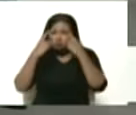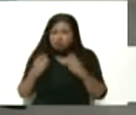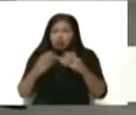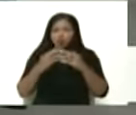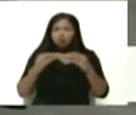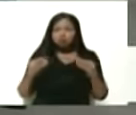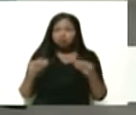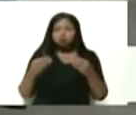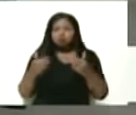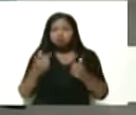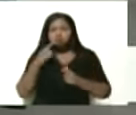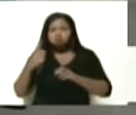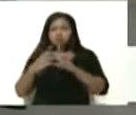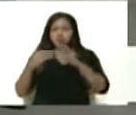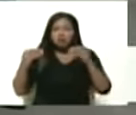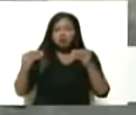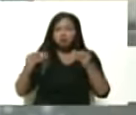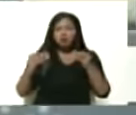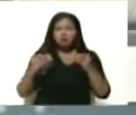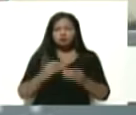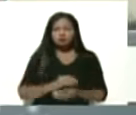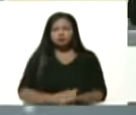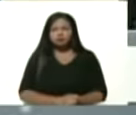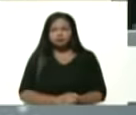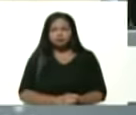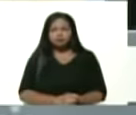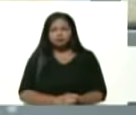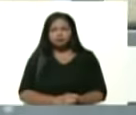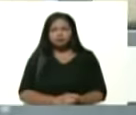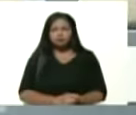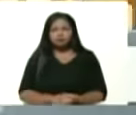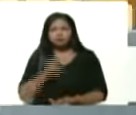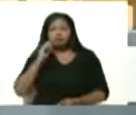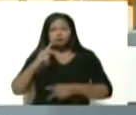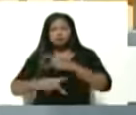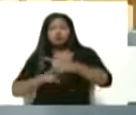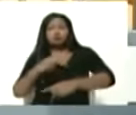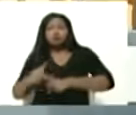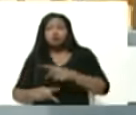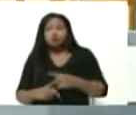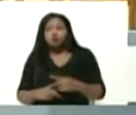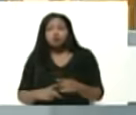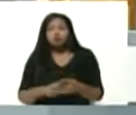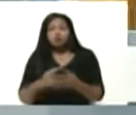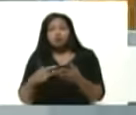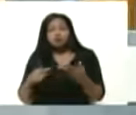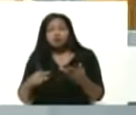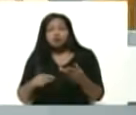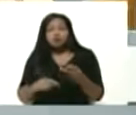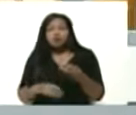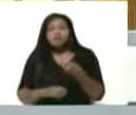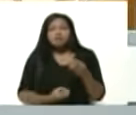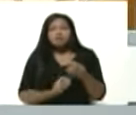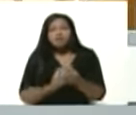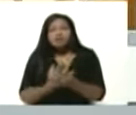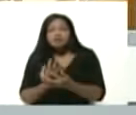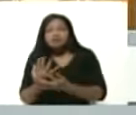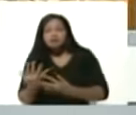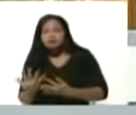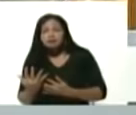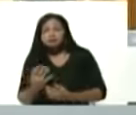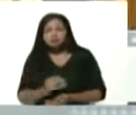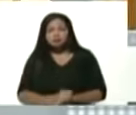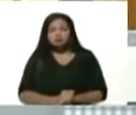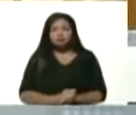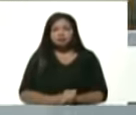al frente de la producción de fertilizantes oriente. Y además, presidente, una